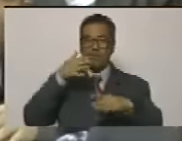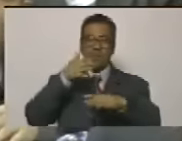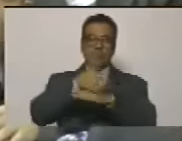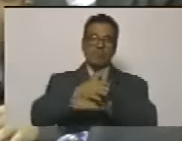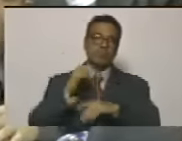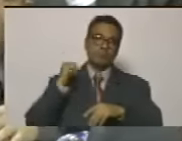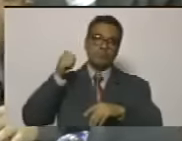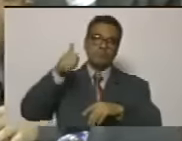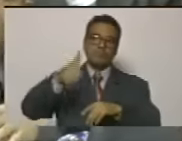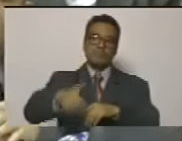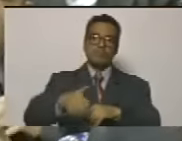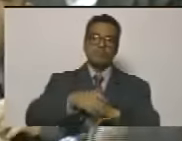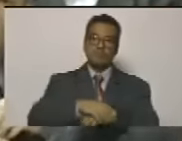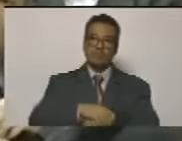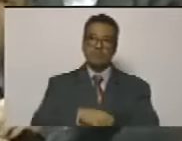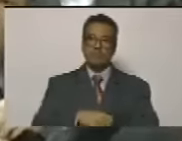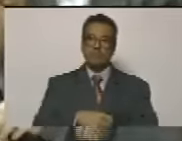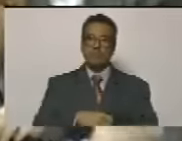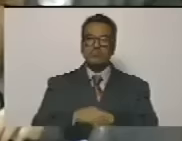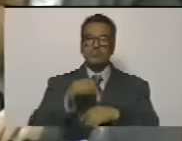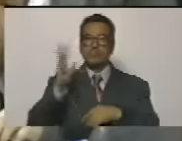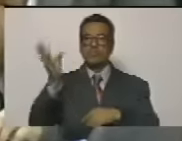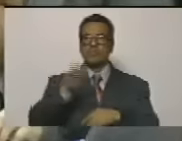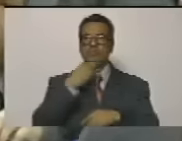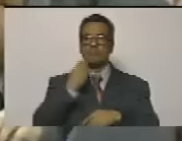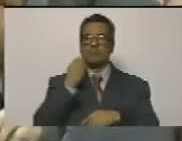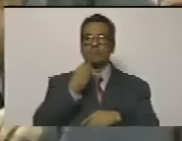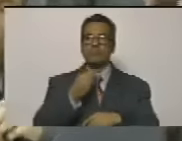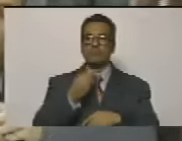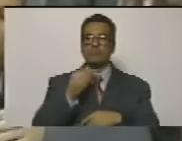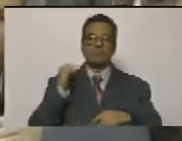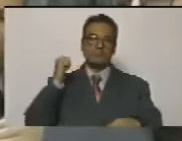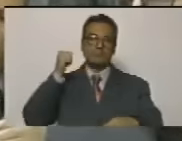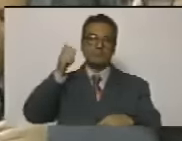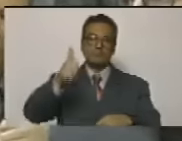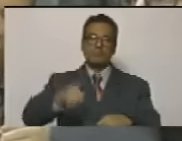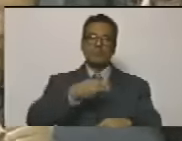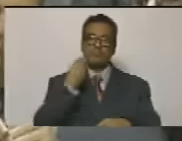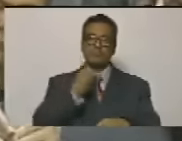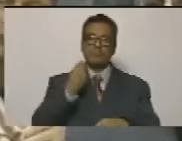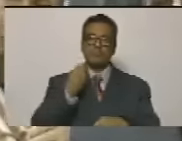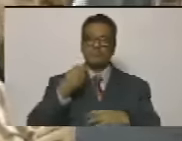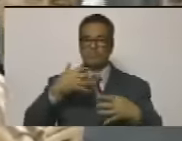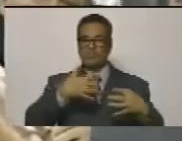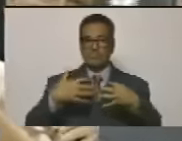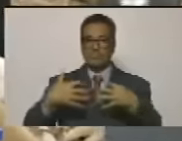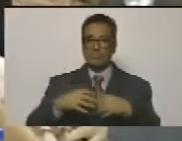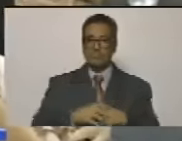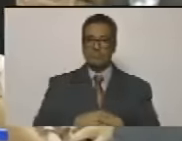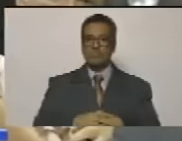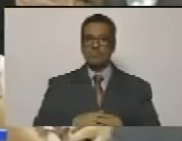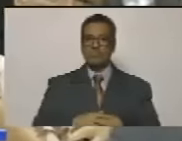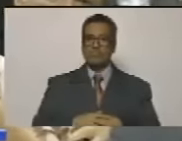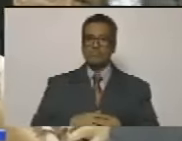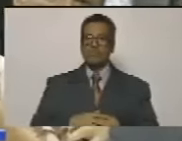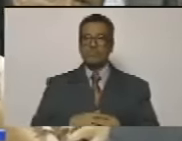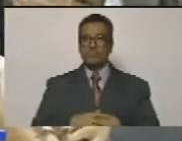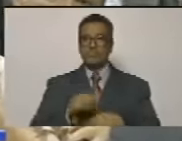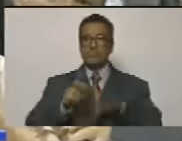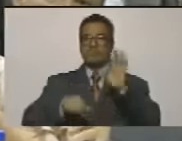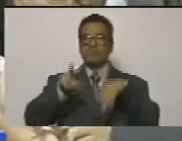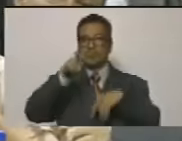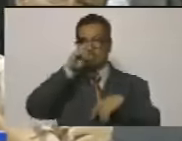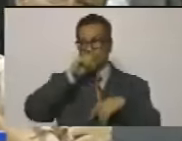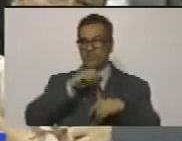eternidad un joven, un eterno joven, un eterno luchador. Hace 12